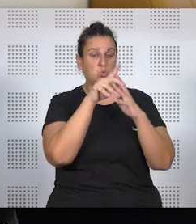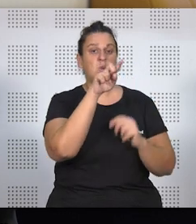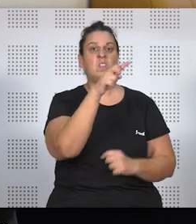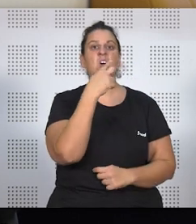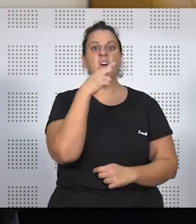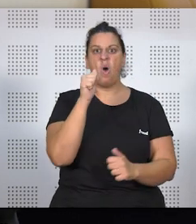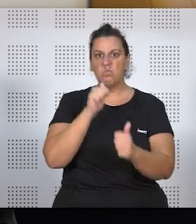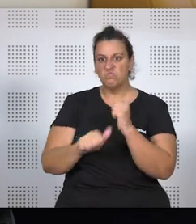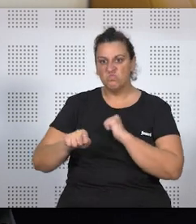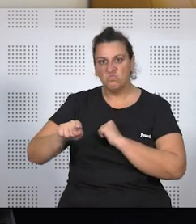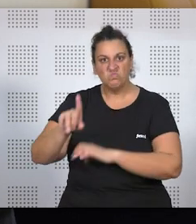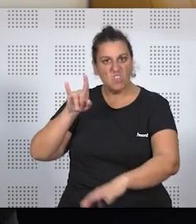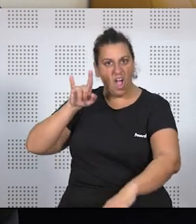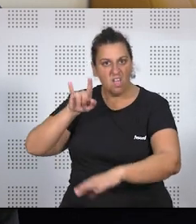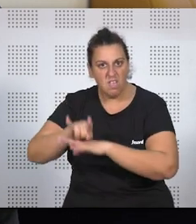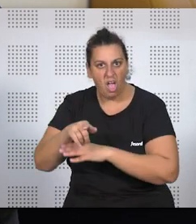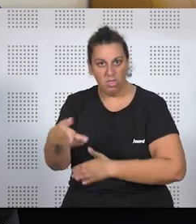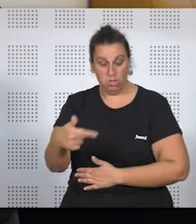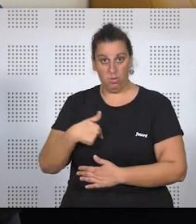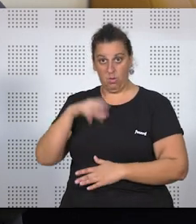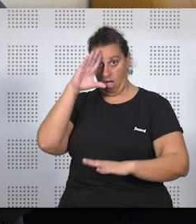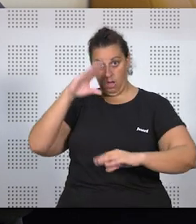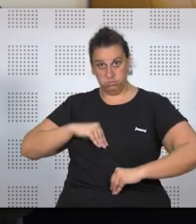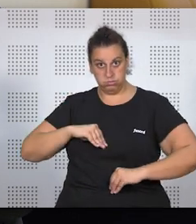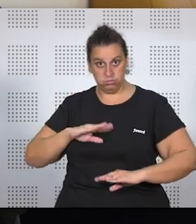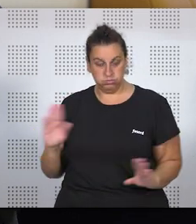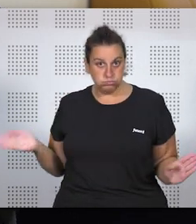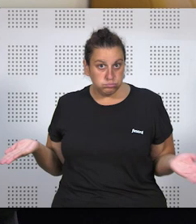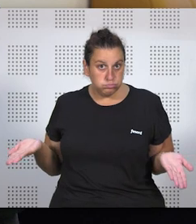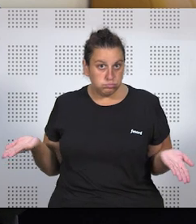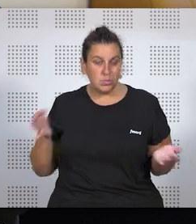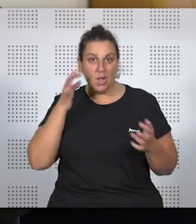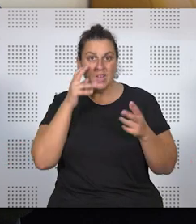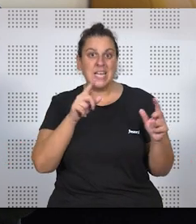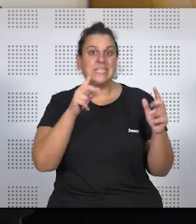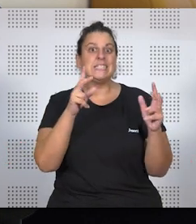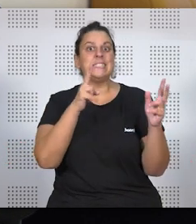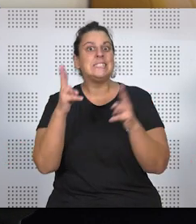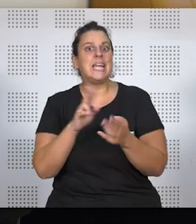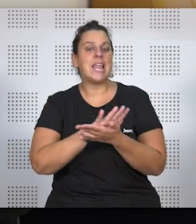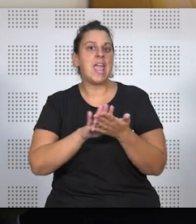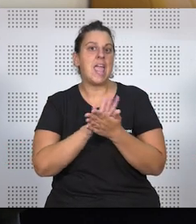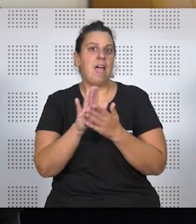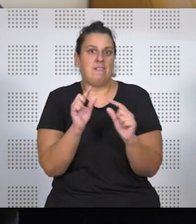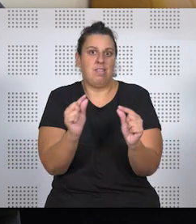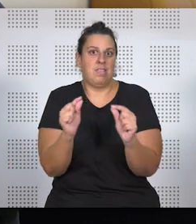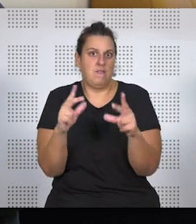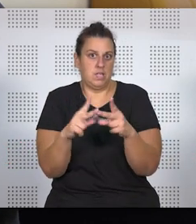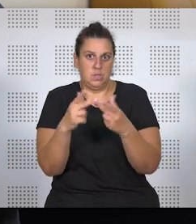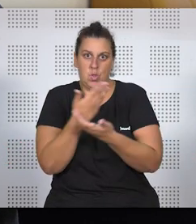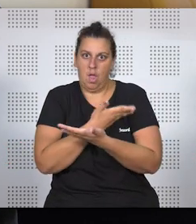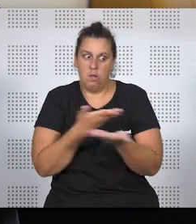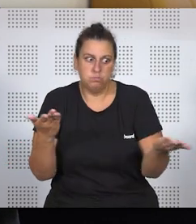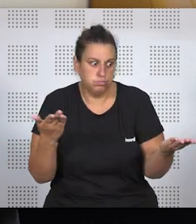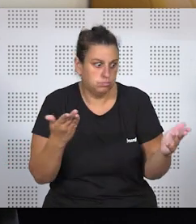que le llamó traidora, como que había engañado, bueno, era una cosa, nos parece asombroso hoy en día, pero la serie abrió un debate social enorme, y acabó